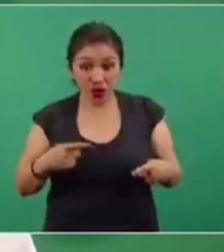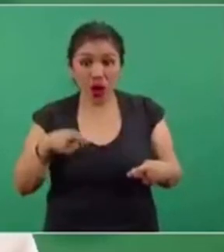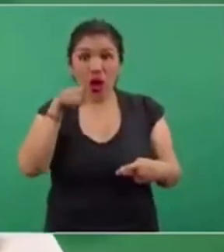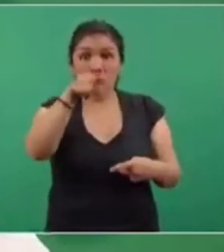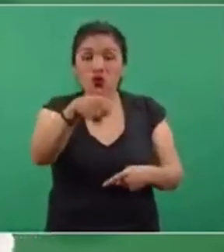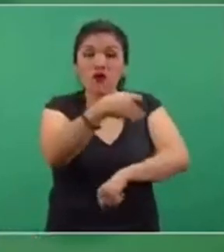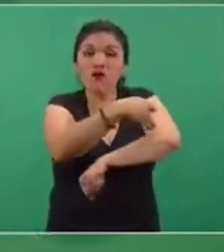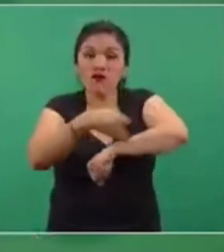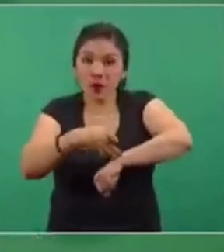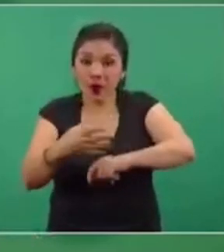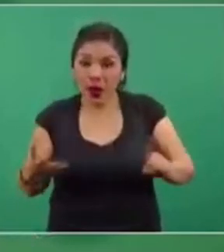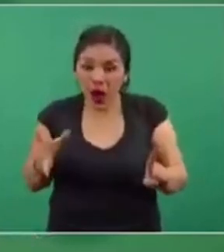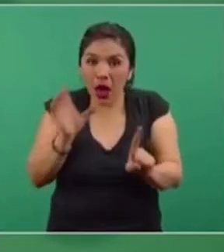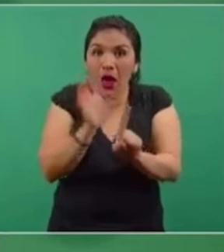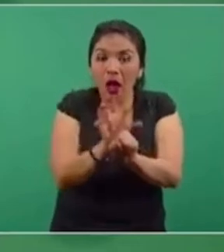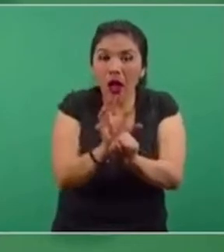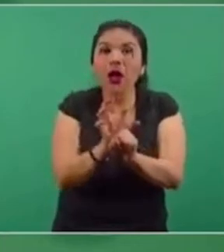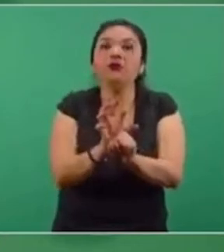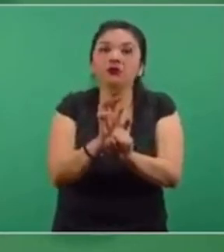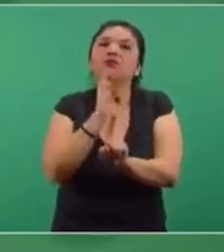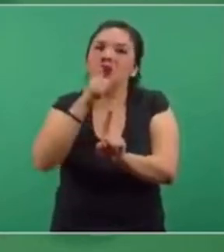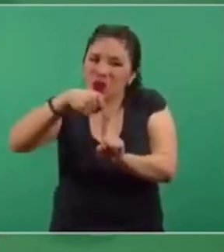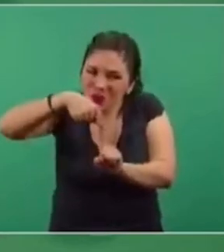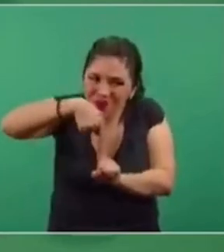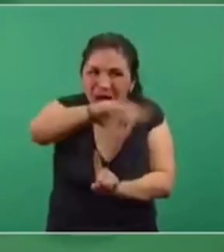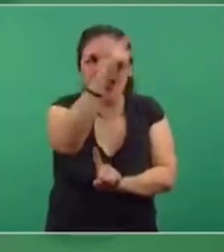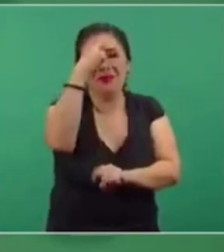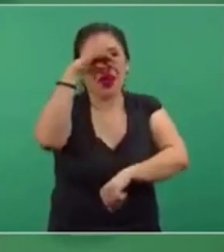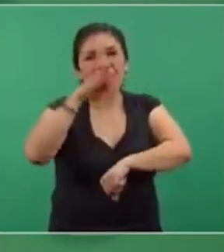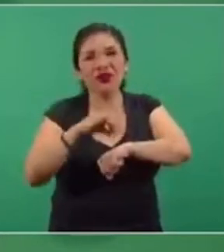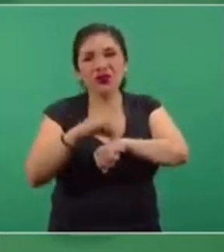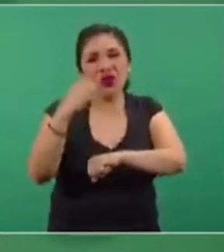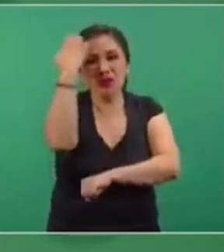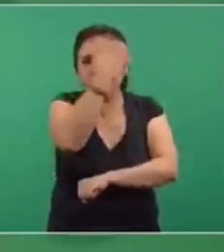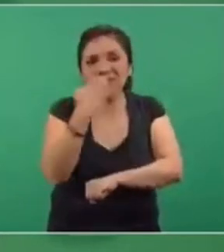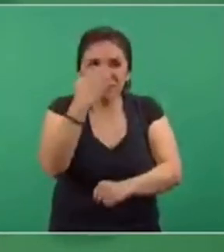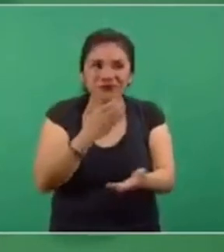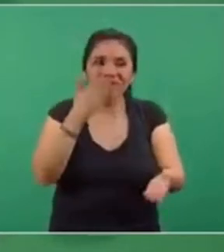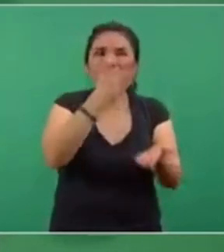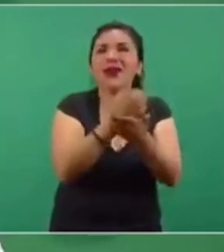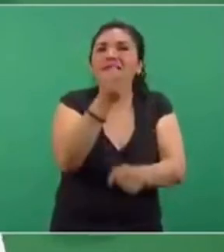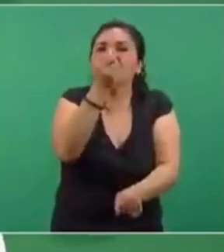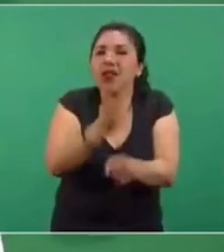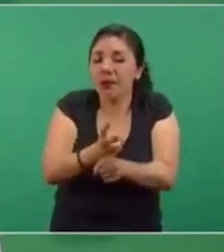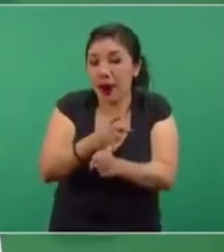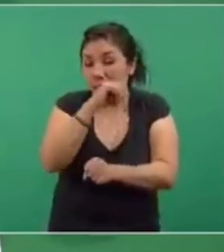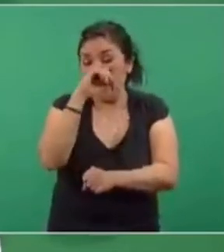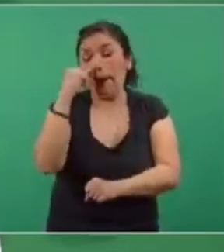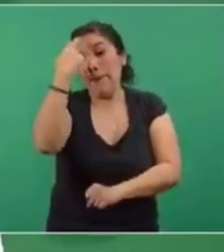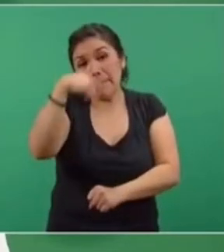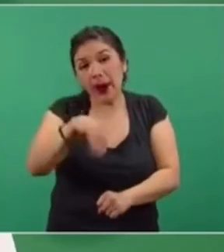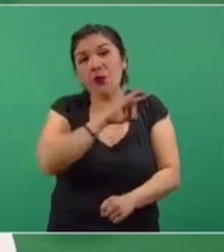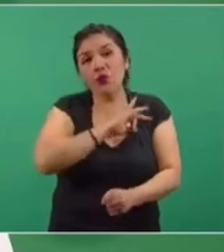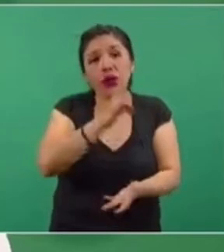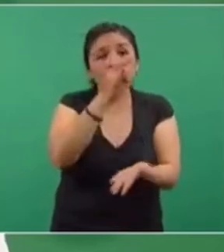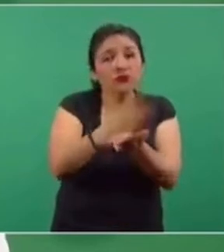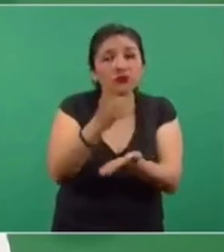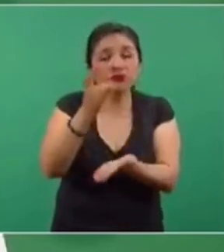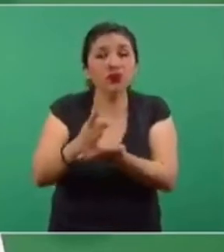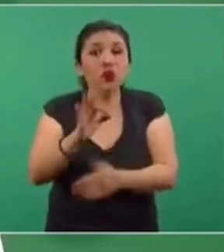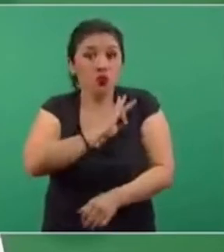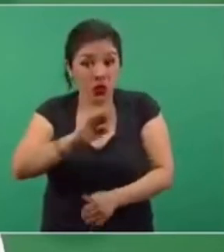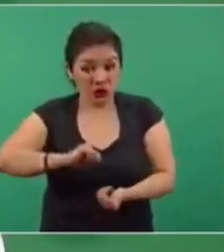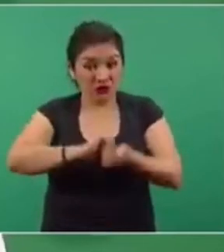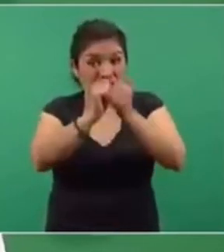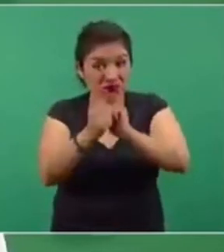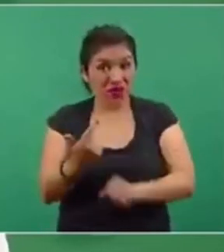promover que vaya a una valoración médica temprana para identificar cuál es el riesgo